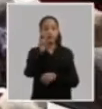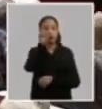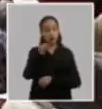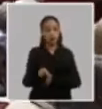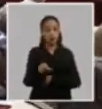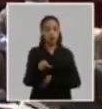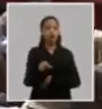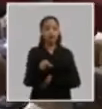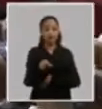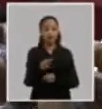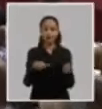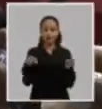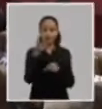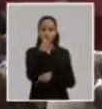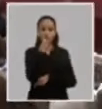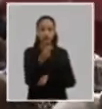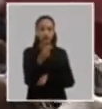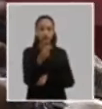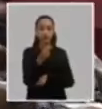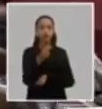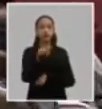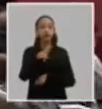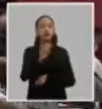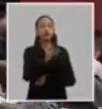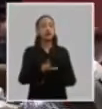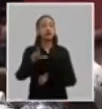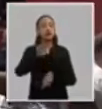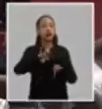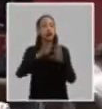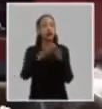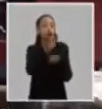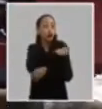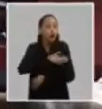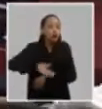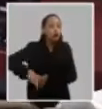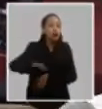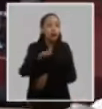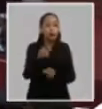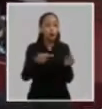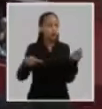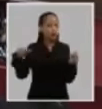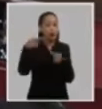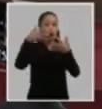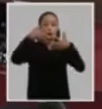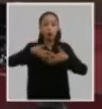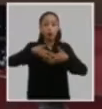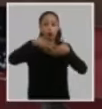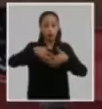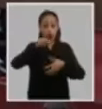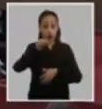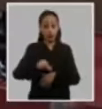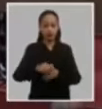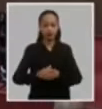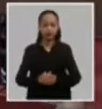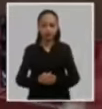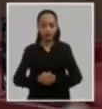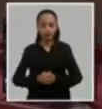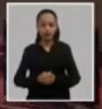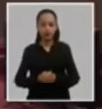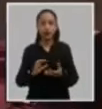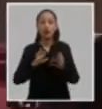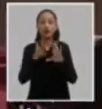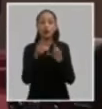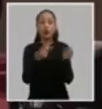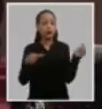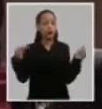protagónico la propiedad socialista de todo el pueblo sobre los medios fundamentales de producción como forma principal